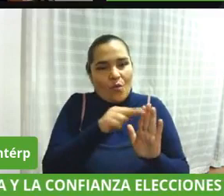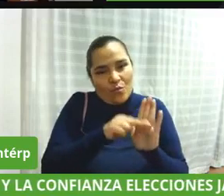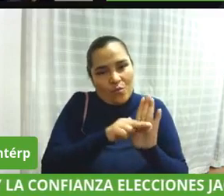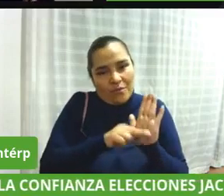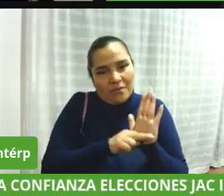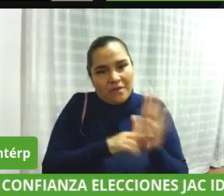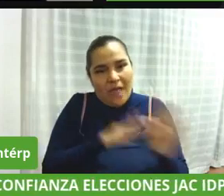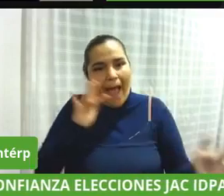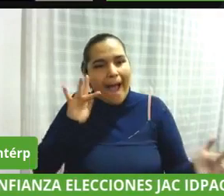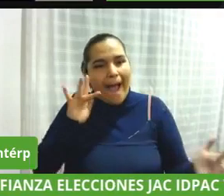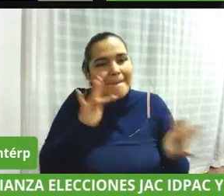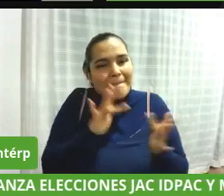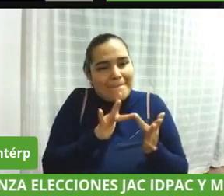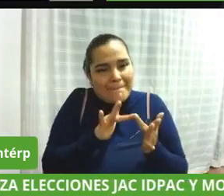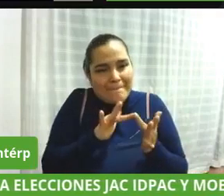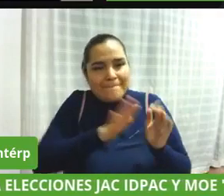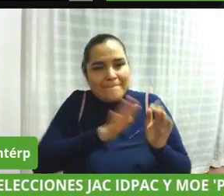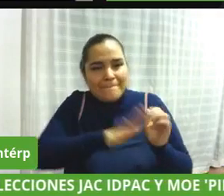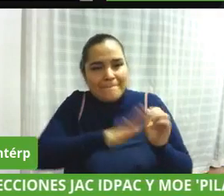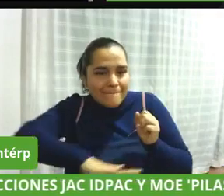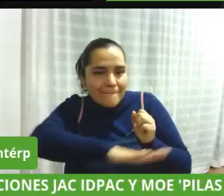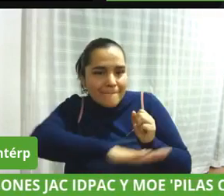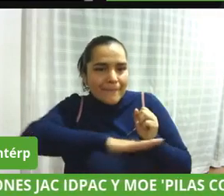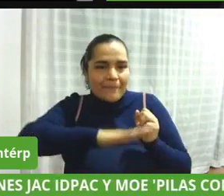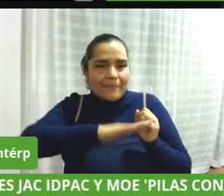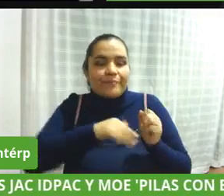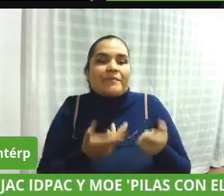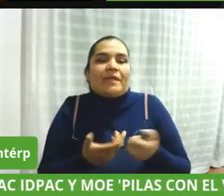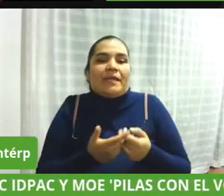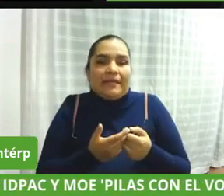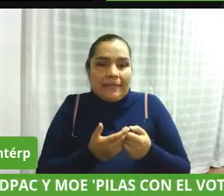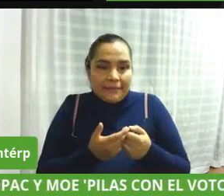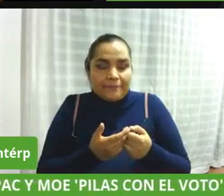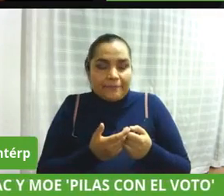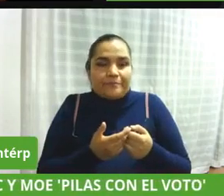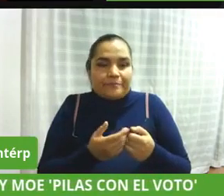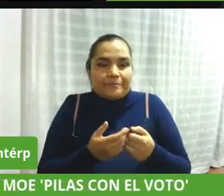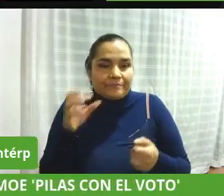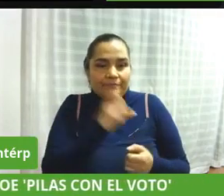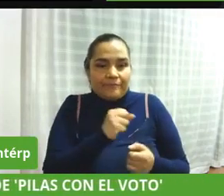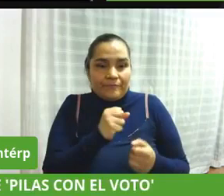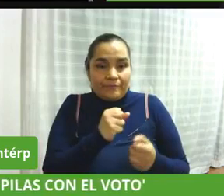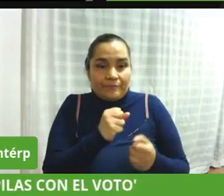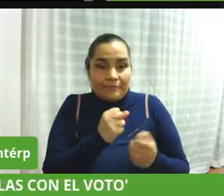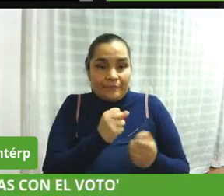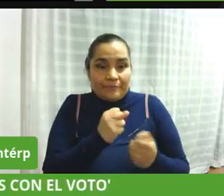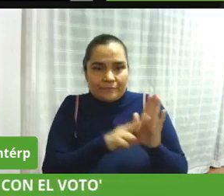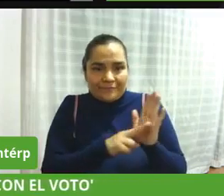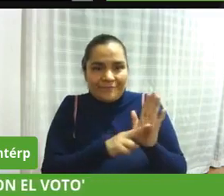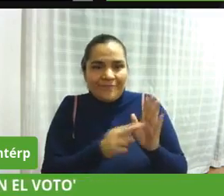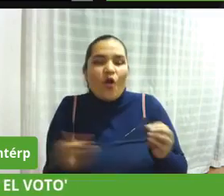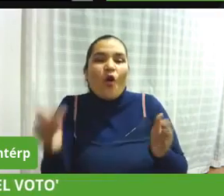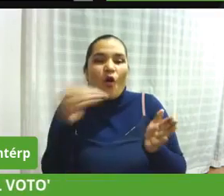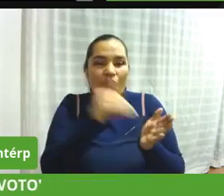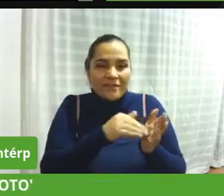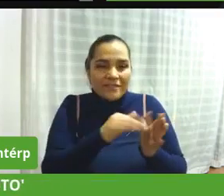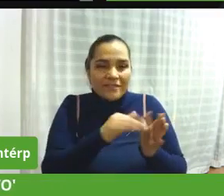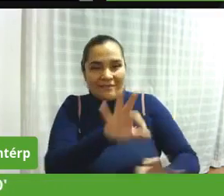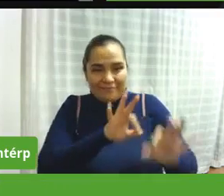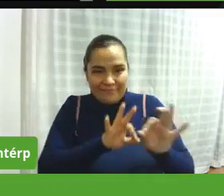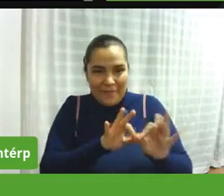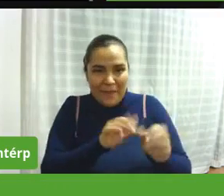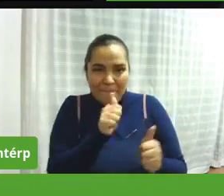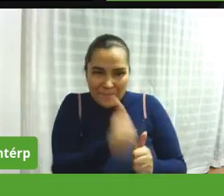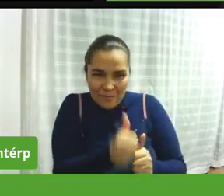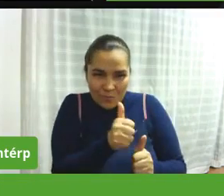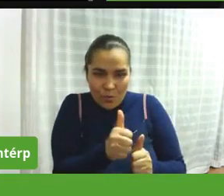de la reelección pues estamos hablando de una restricción legal es decir un desarrollo que el congreso estimó en en